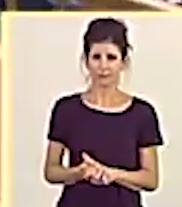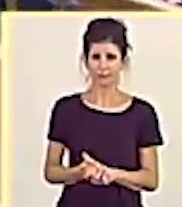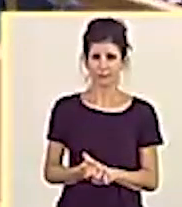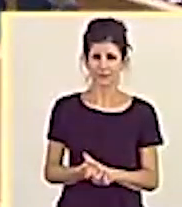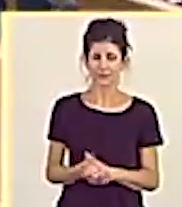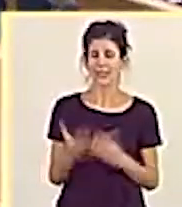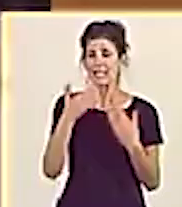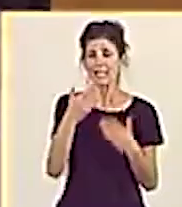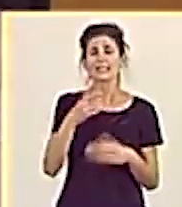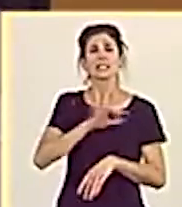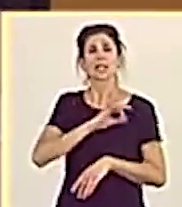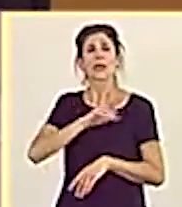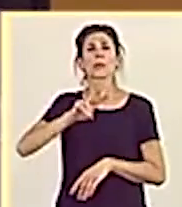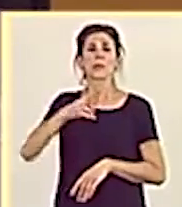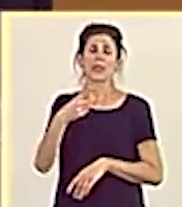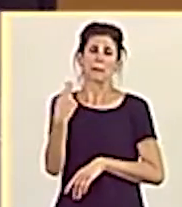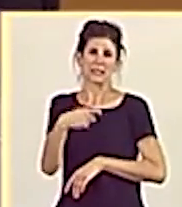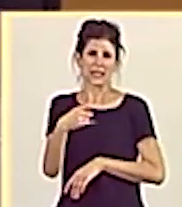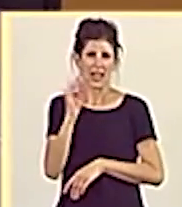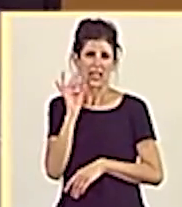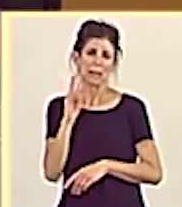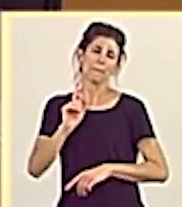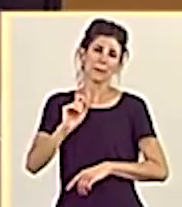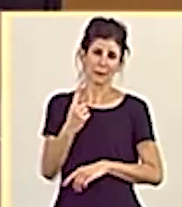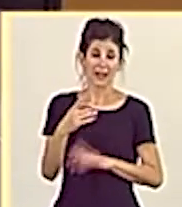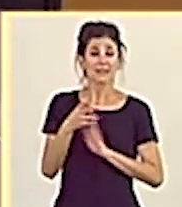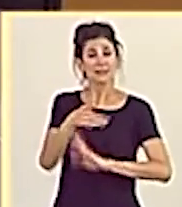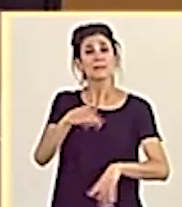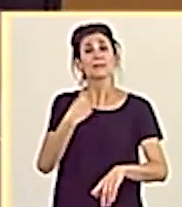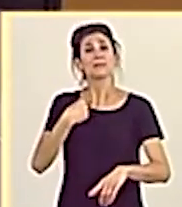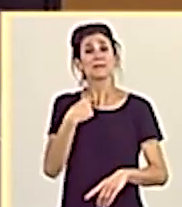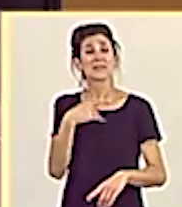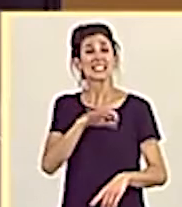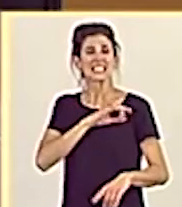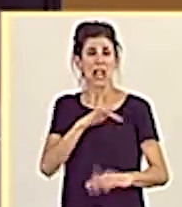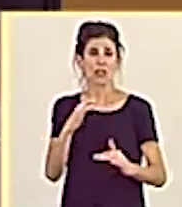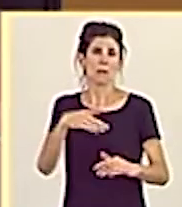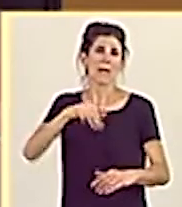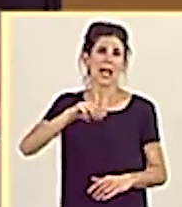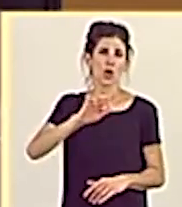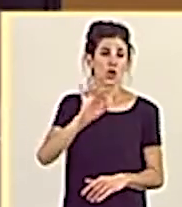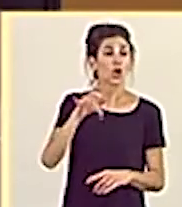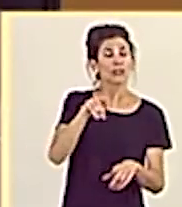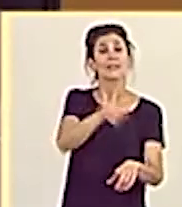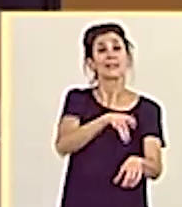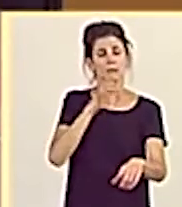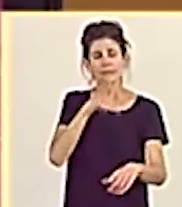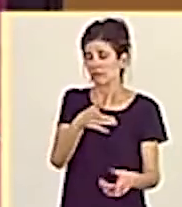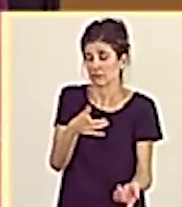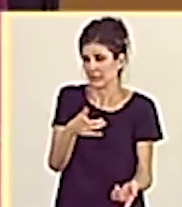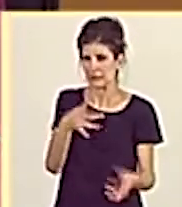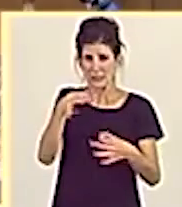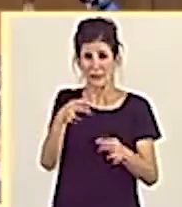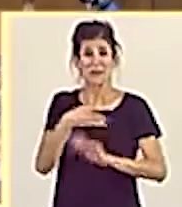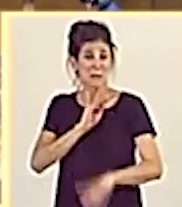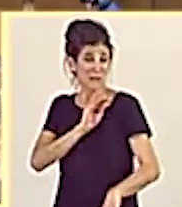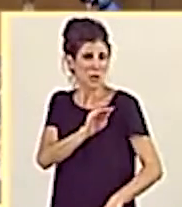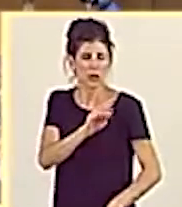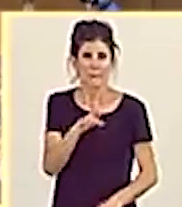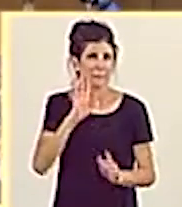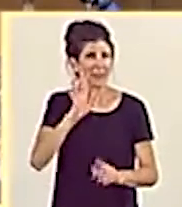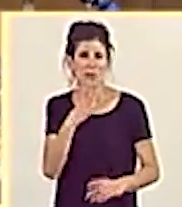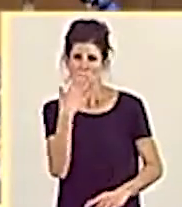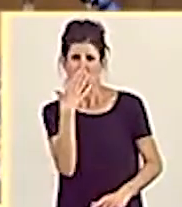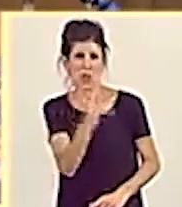Gracias, señora vicepresidenta primera. Senador Maroto. Sí, bueno, como siempre no entiende las preguntas o se lo hace.